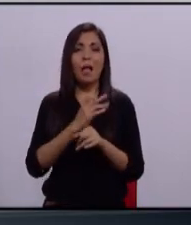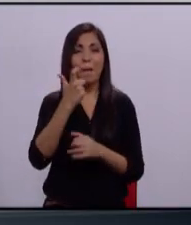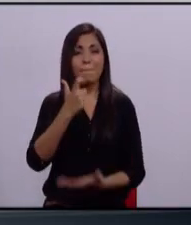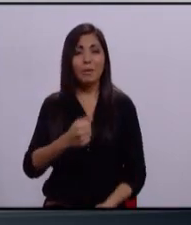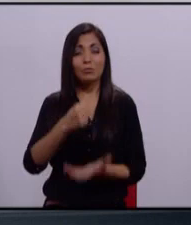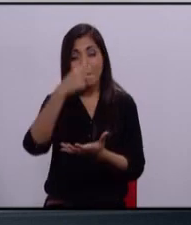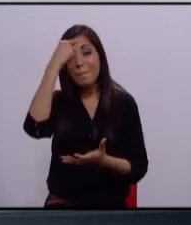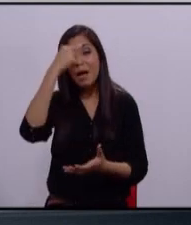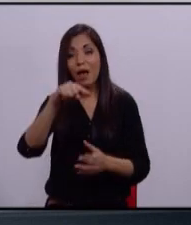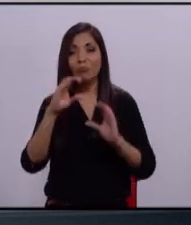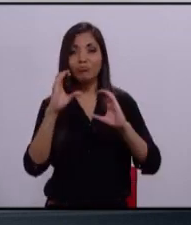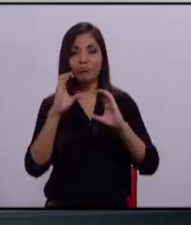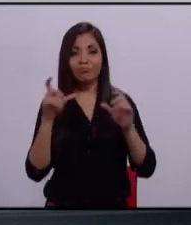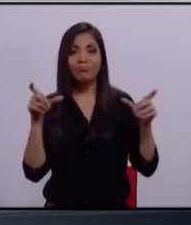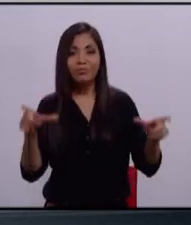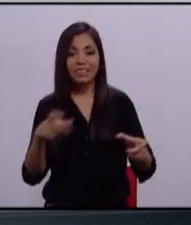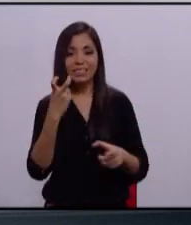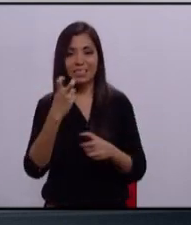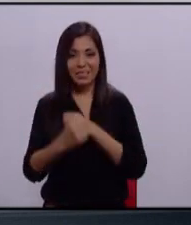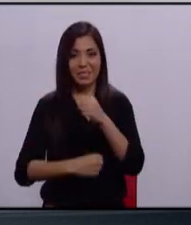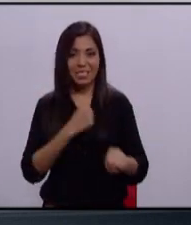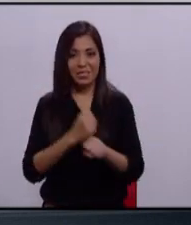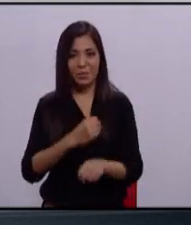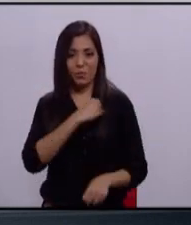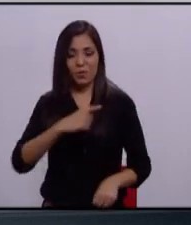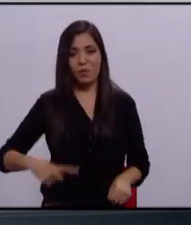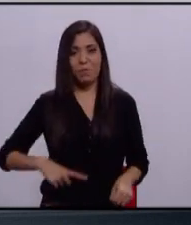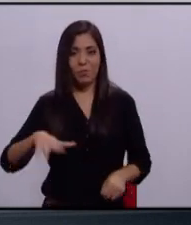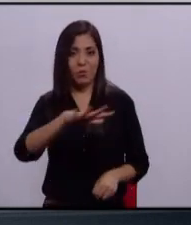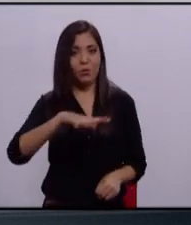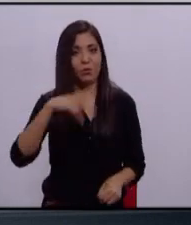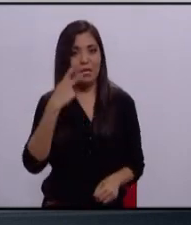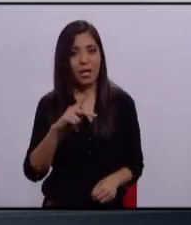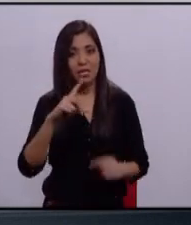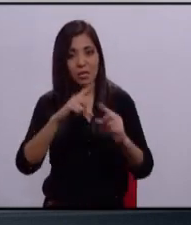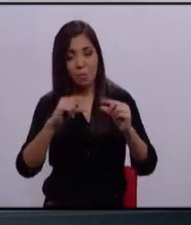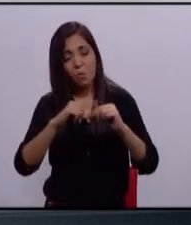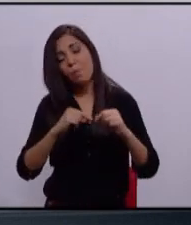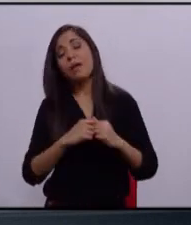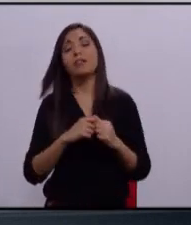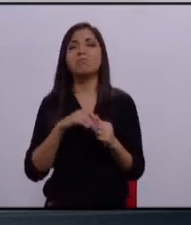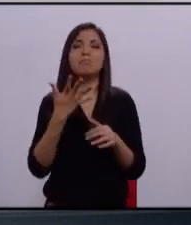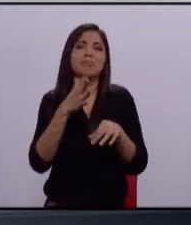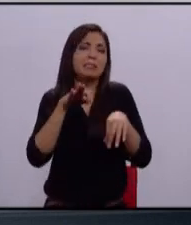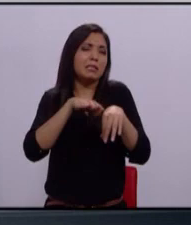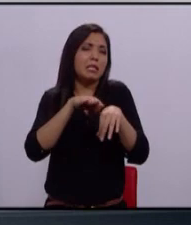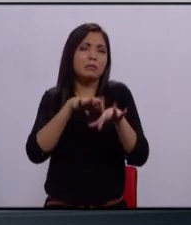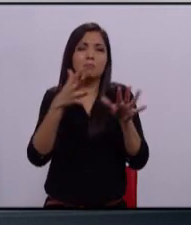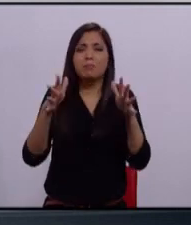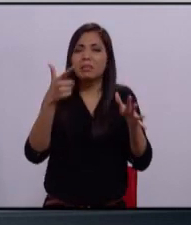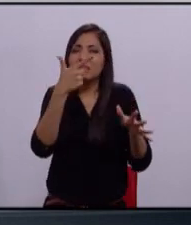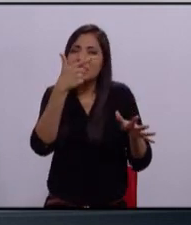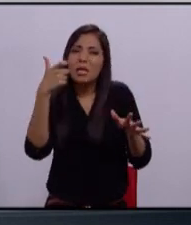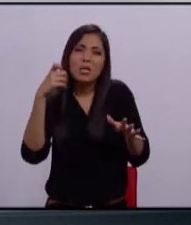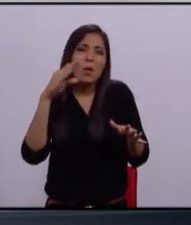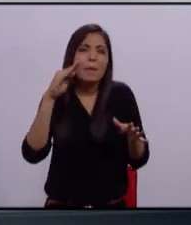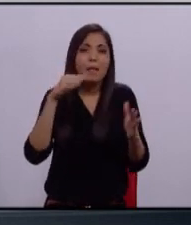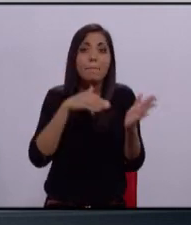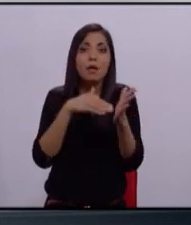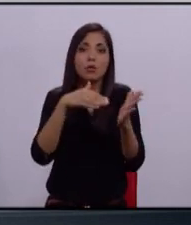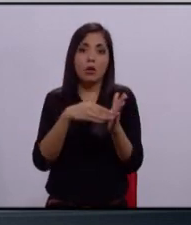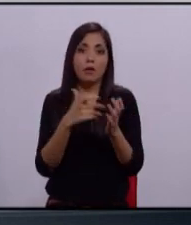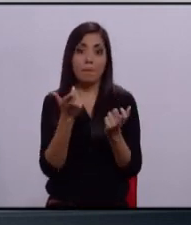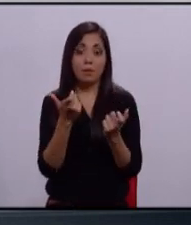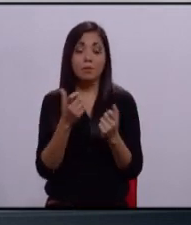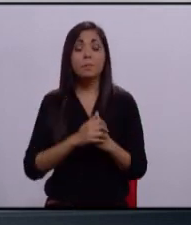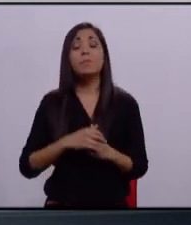de este año en el municipio de Zapopan es de cerca de 790 millones de pesos.